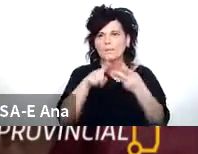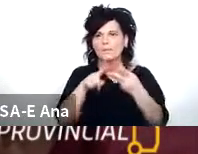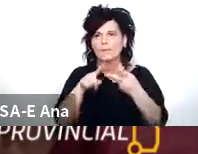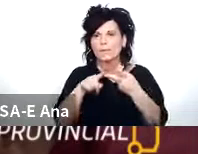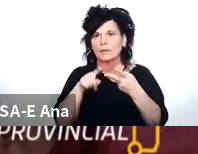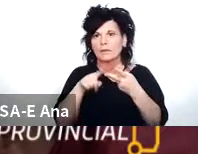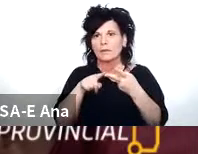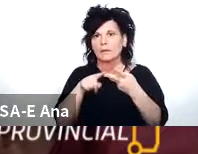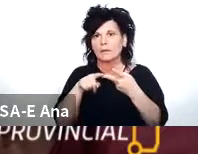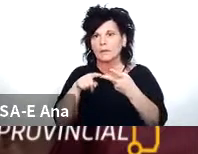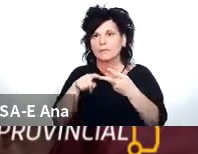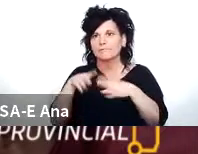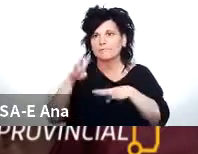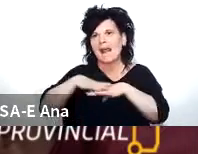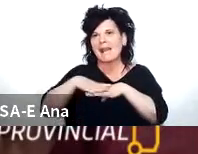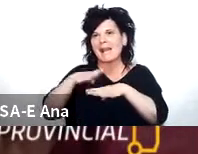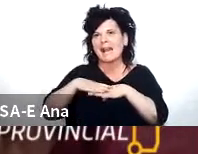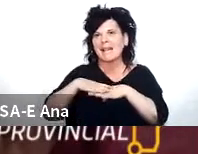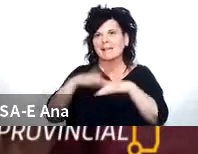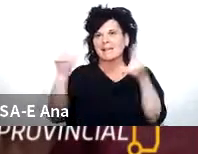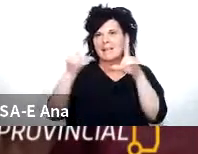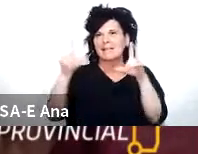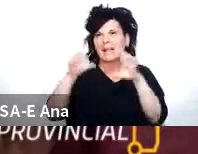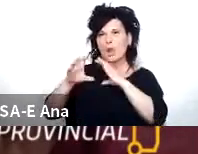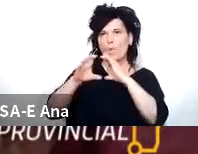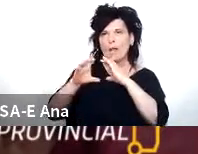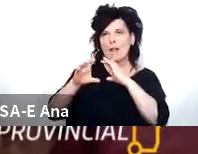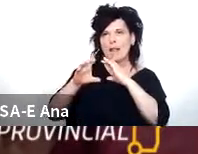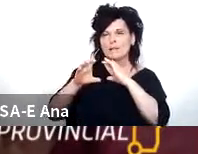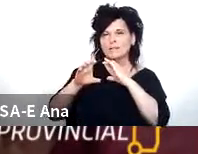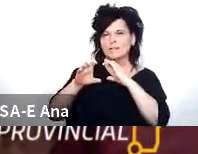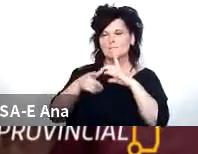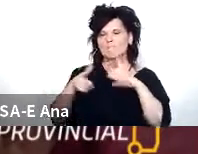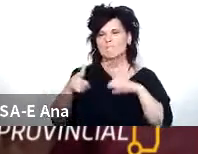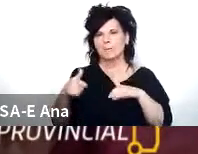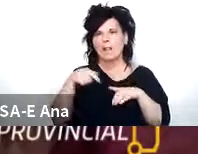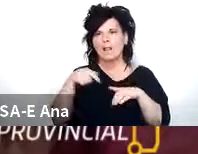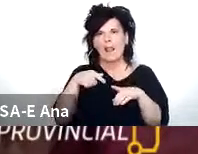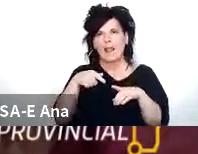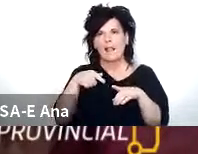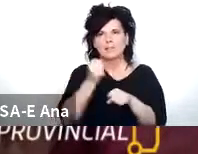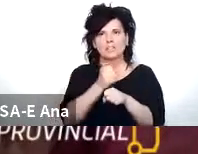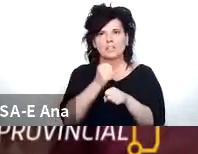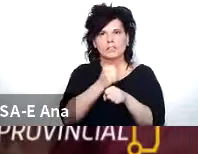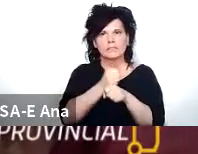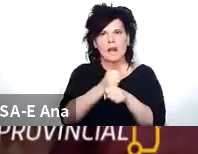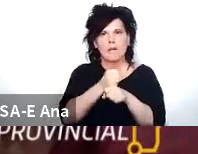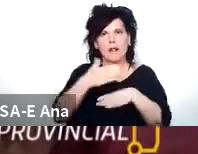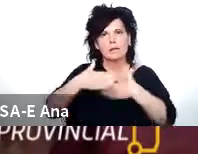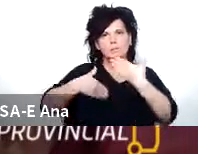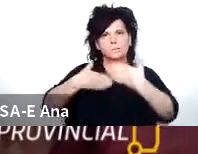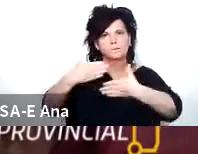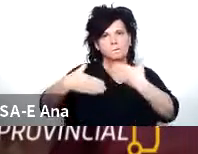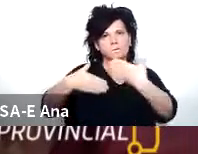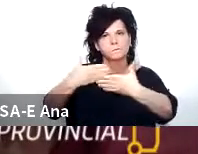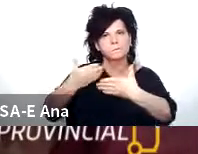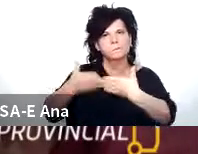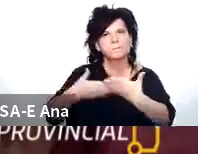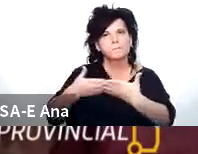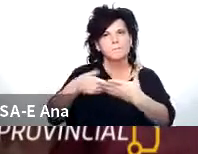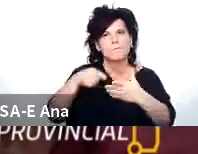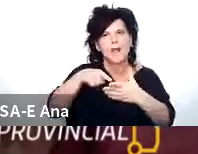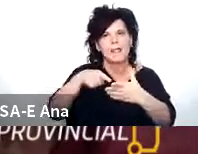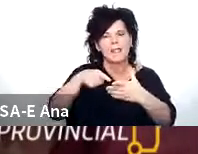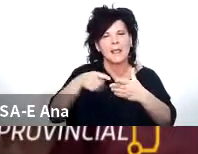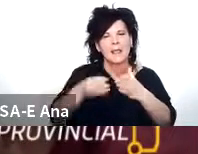topología de una red de telecomunicaciones esto ha sido parte del trabajo que se ha ido llevando adelante en los últimos años para partiendo de este